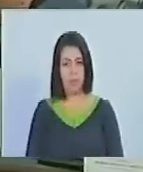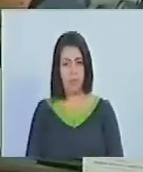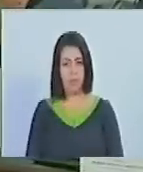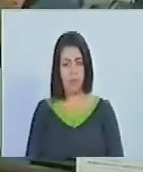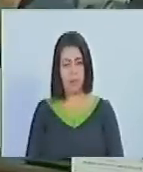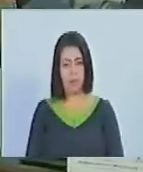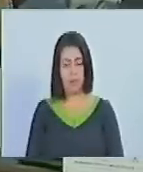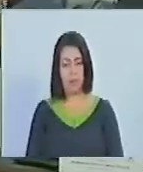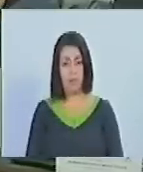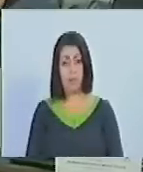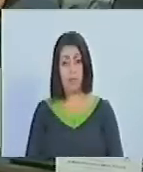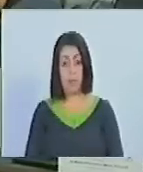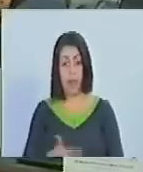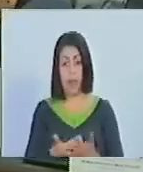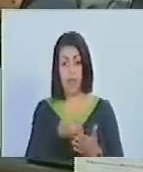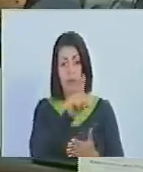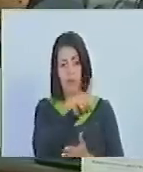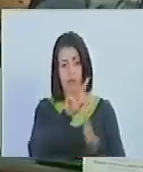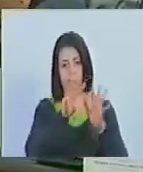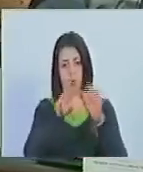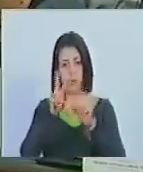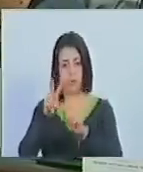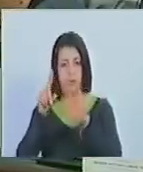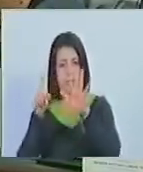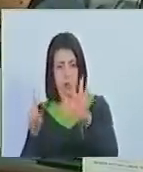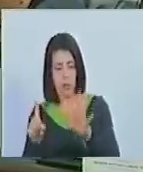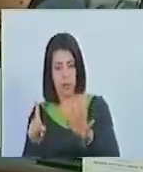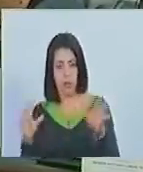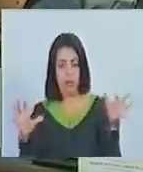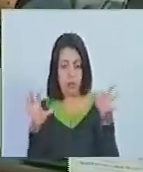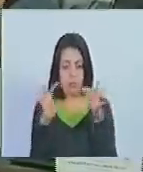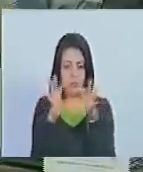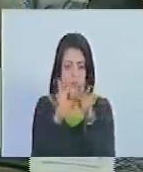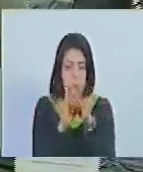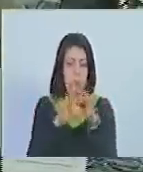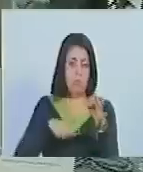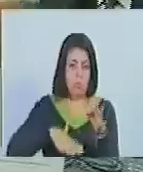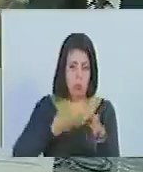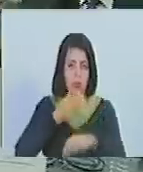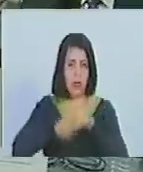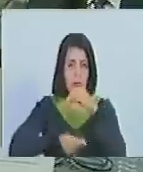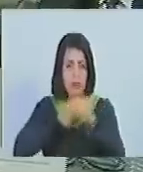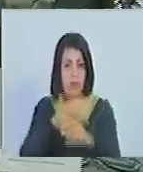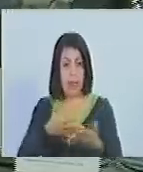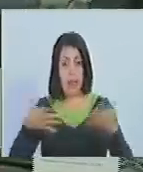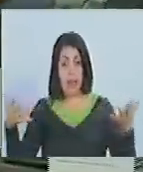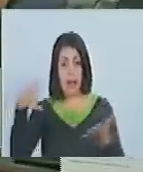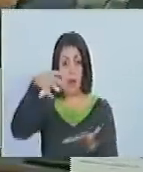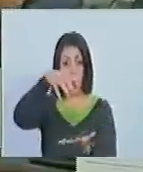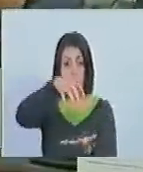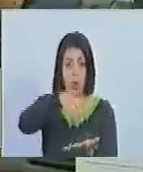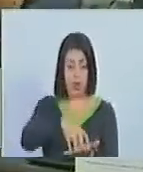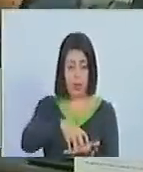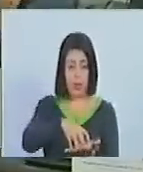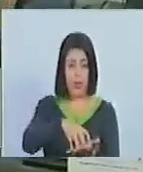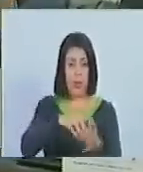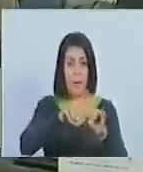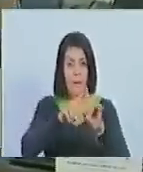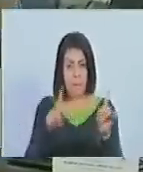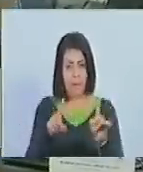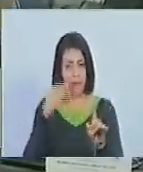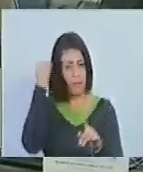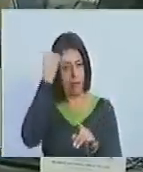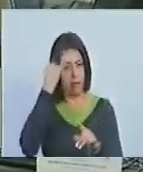y no es sino hasta 1826 cuando se consolida la posibilidad de hacer este gran Congreso pero quiero